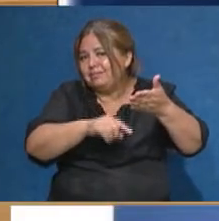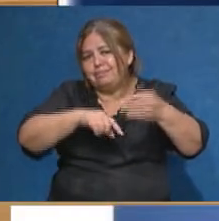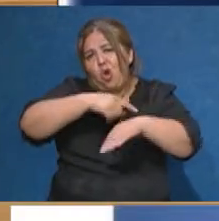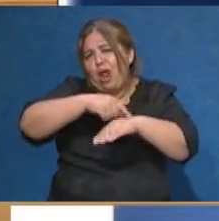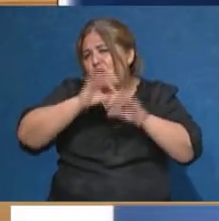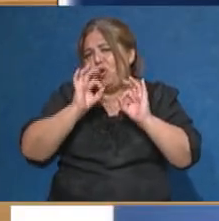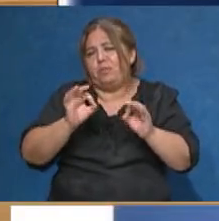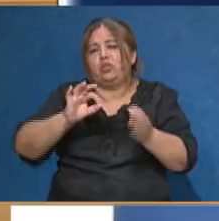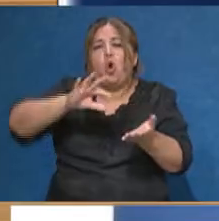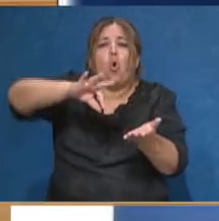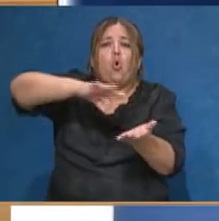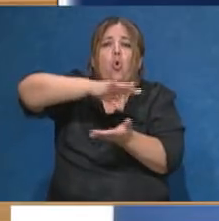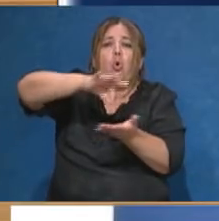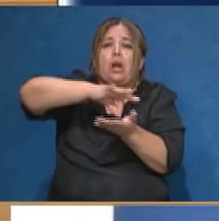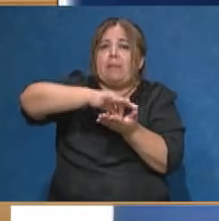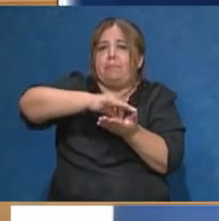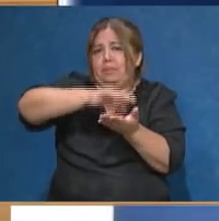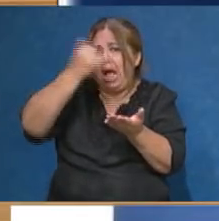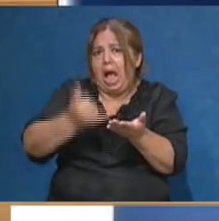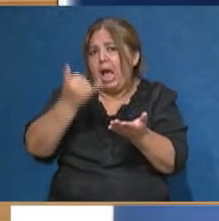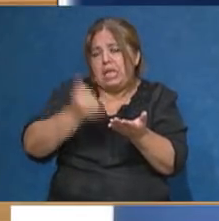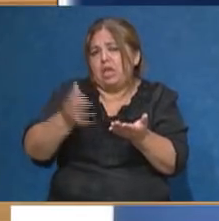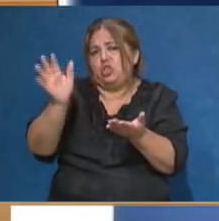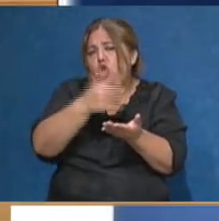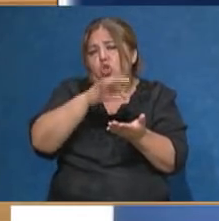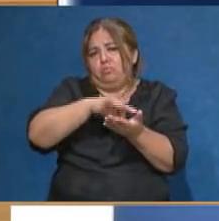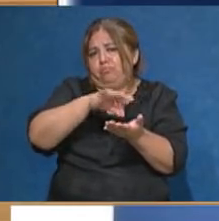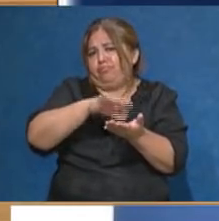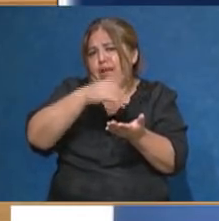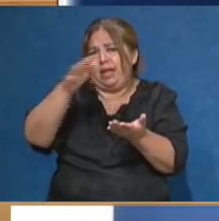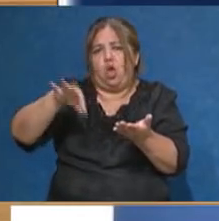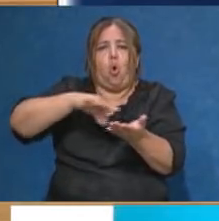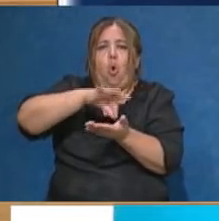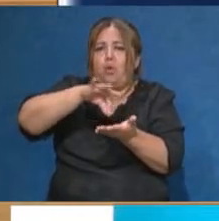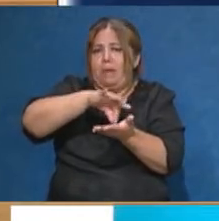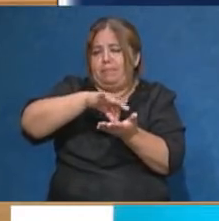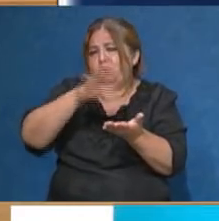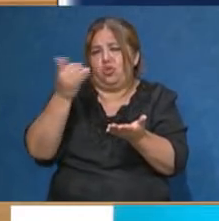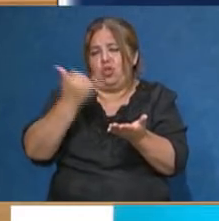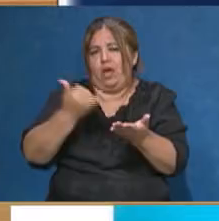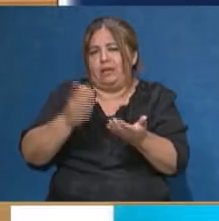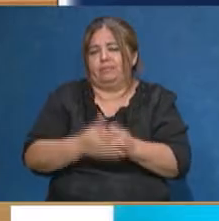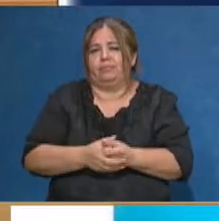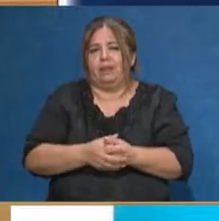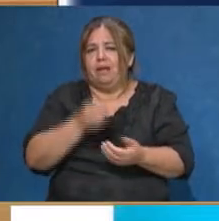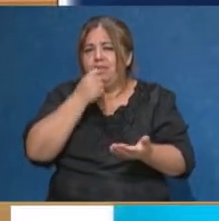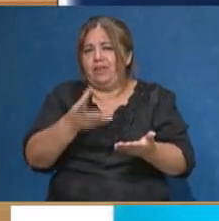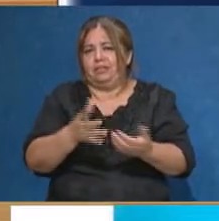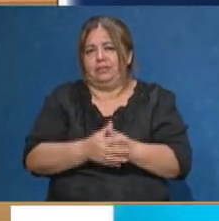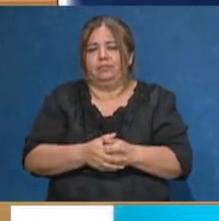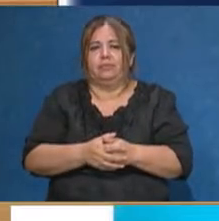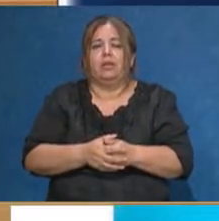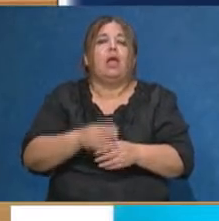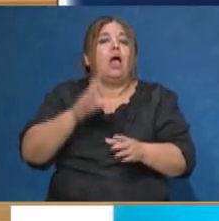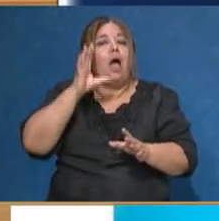a Google Maps, aplicación que la tienen ustedes en la palma de la mano. Y recuerden ese detalle que quiero hacer hincapié, que por ahí